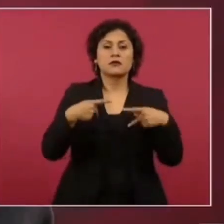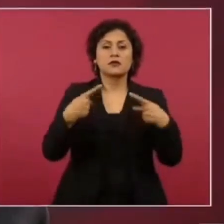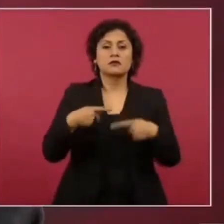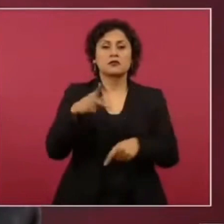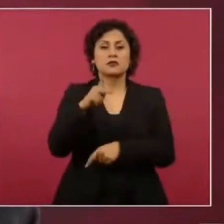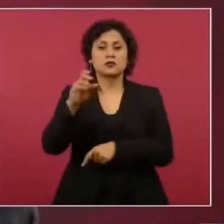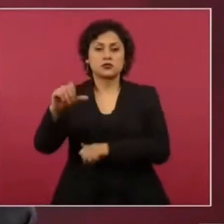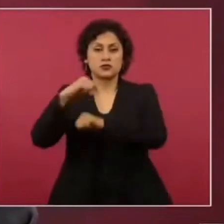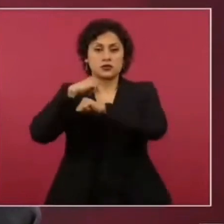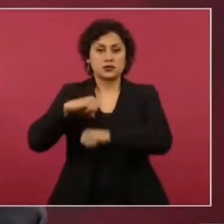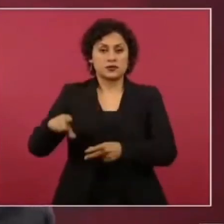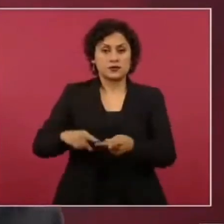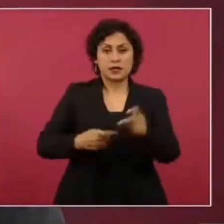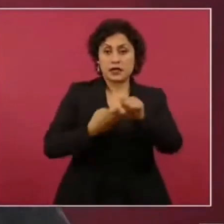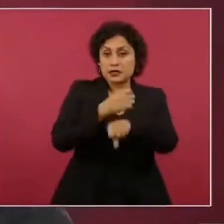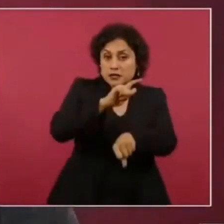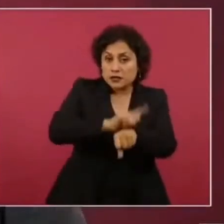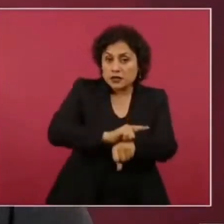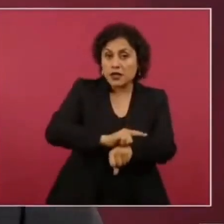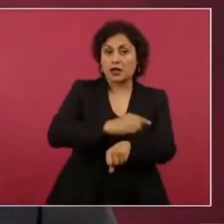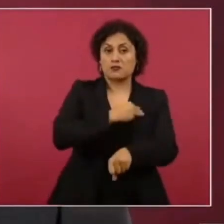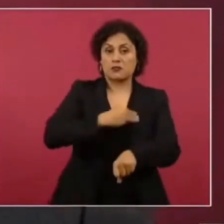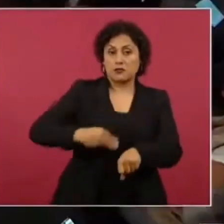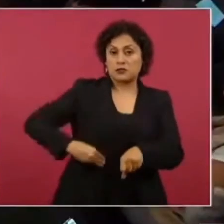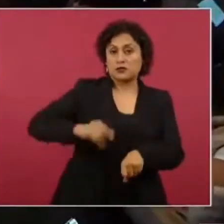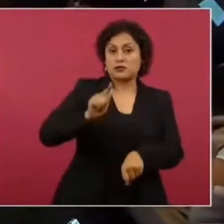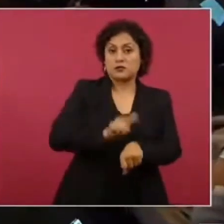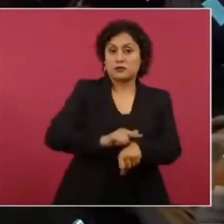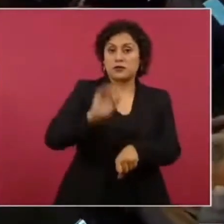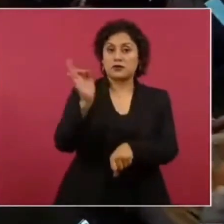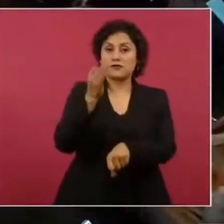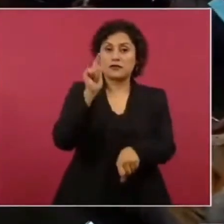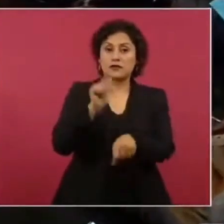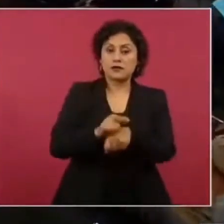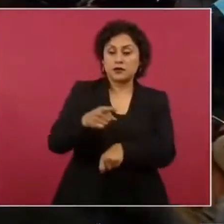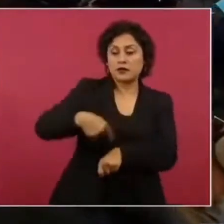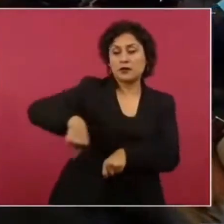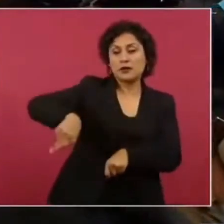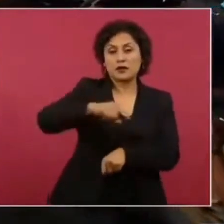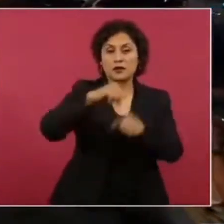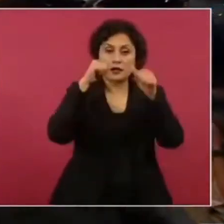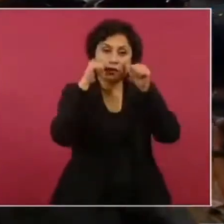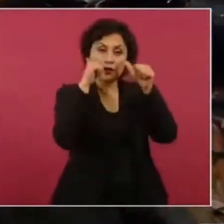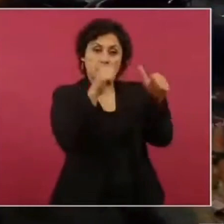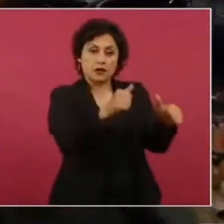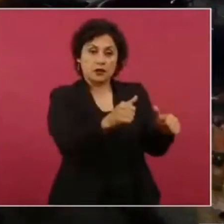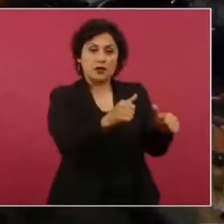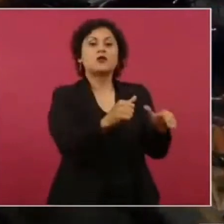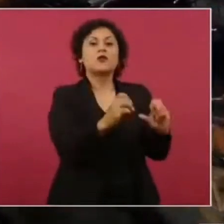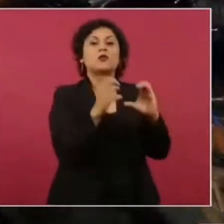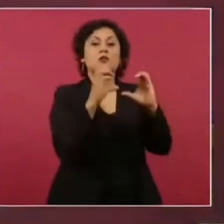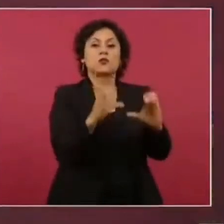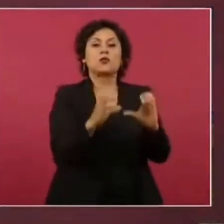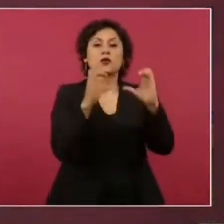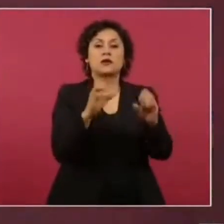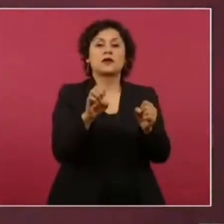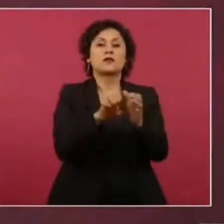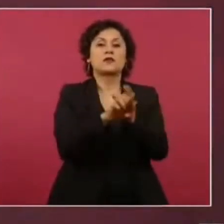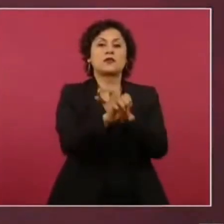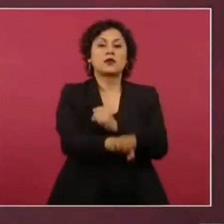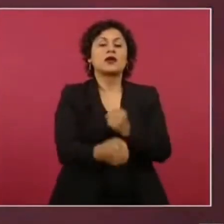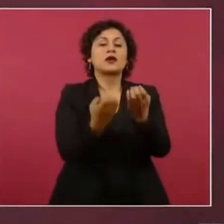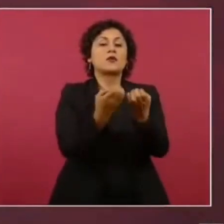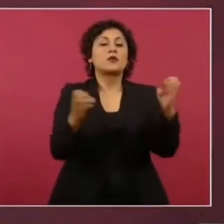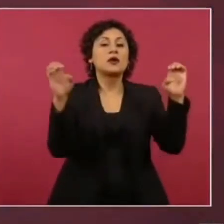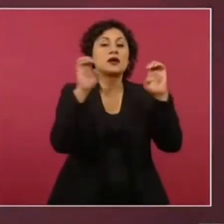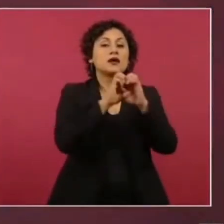estatal o federal son los encargados de vigilar, por ejemplo, que no se rebase los aforos. otras